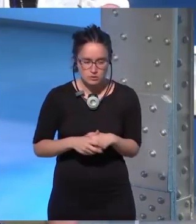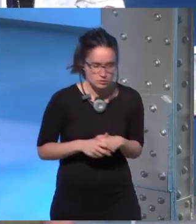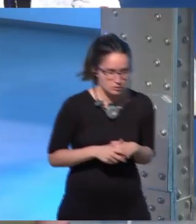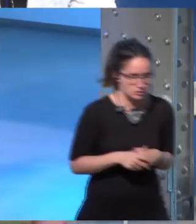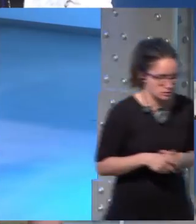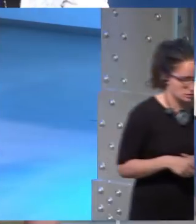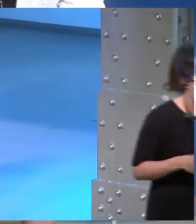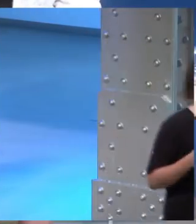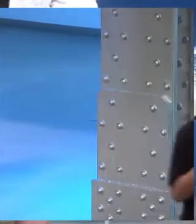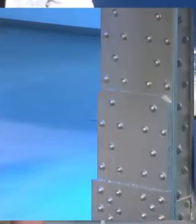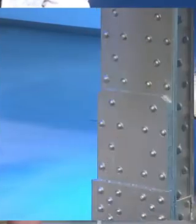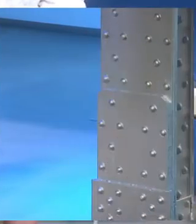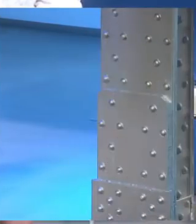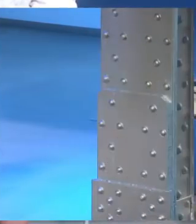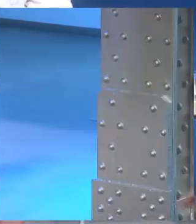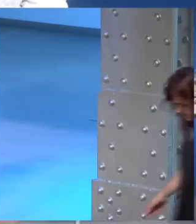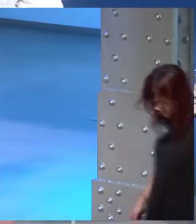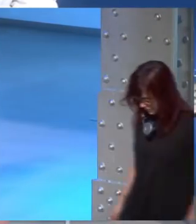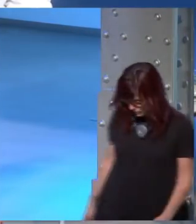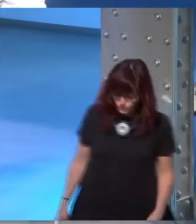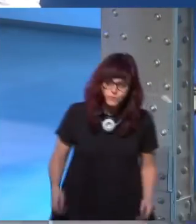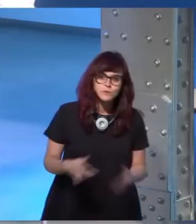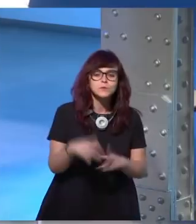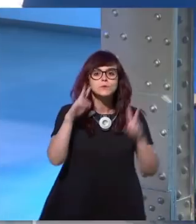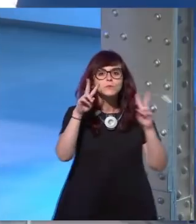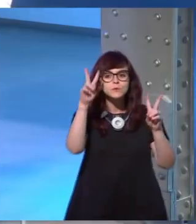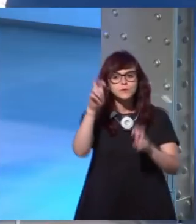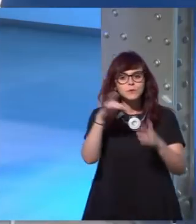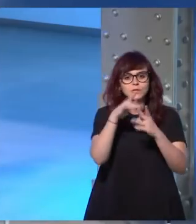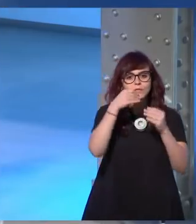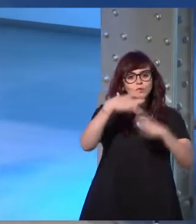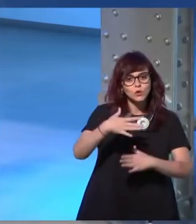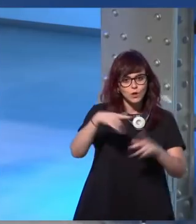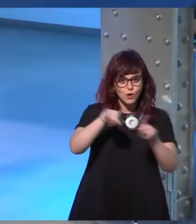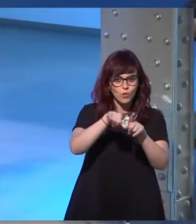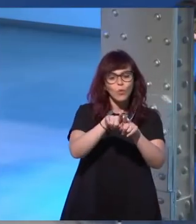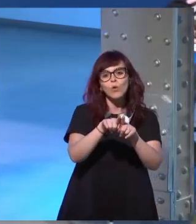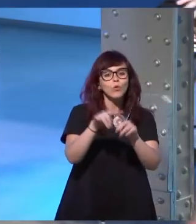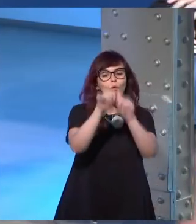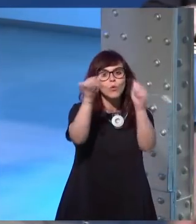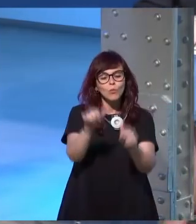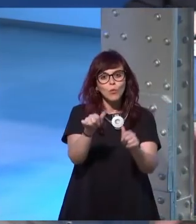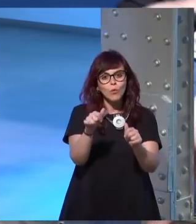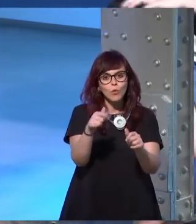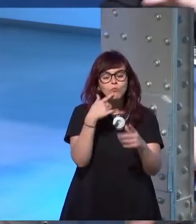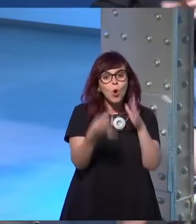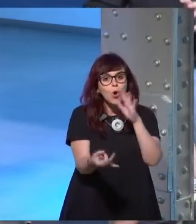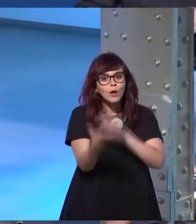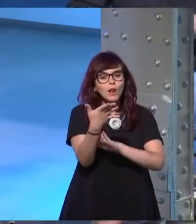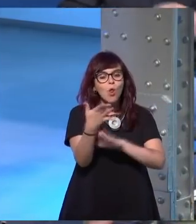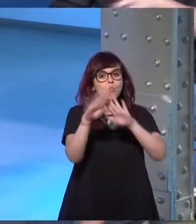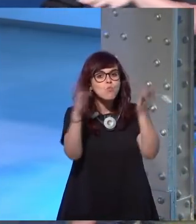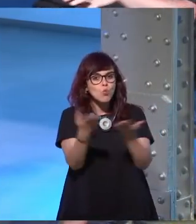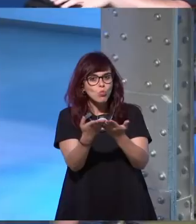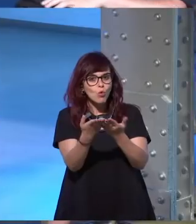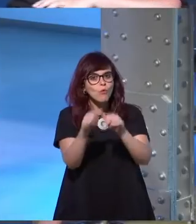verificamos las historias y sobre cómo las historias realmente son un arma de doble filo o crean el mundo o han creado